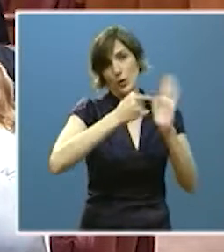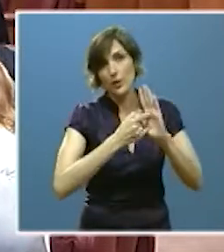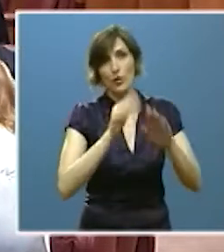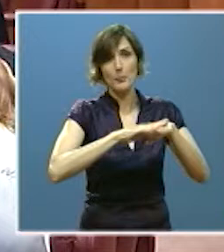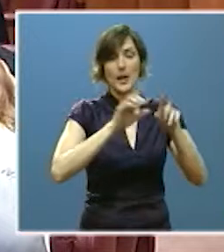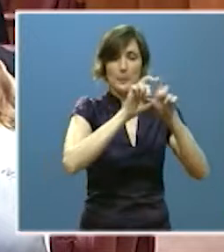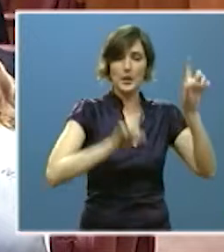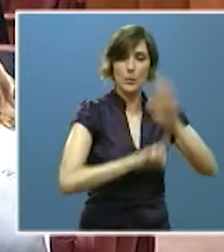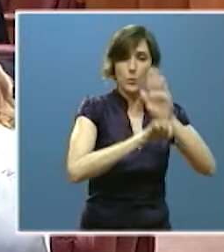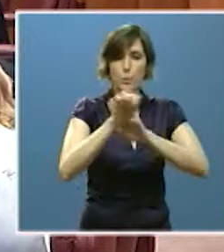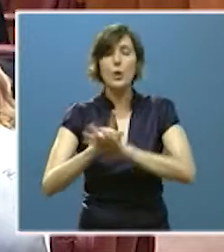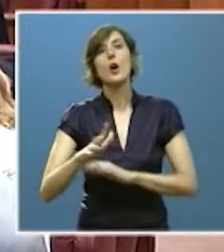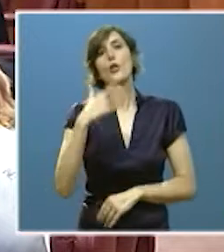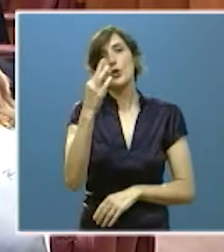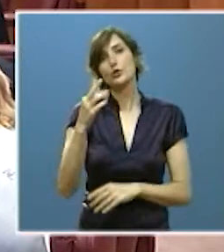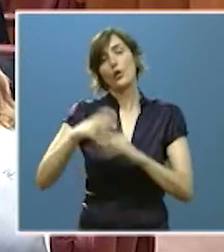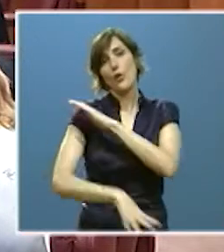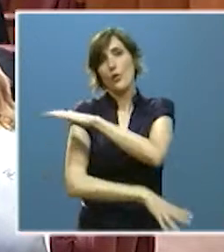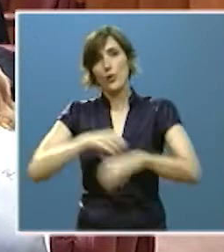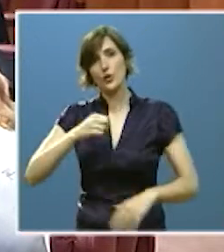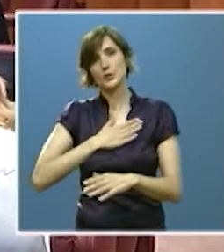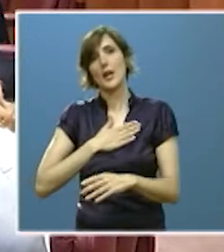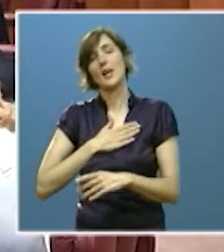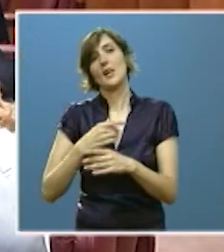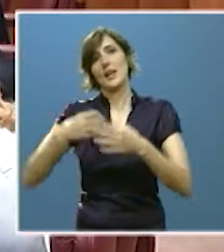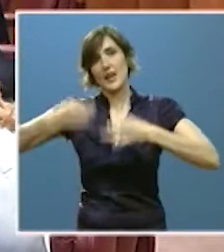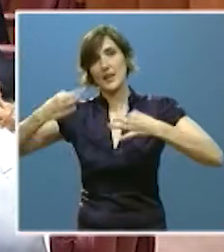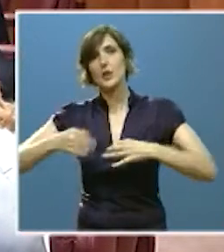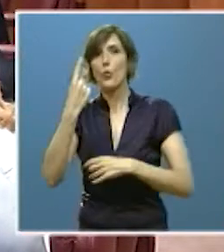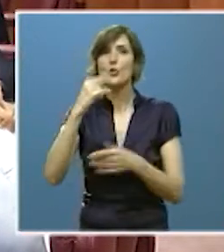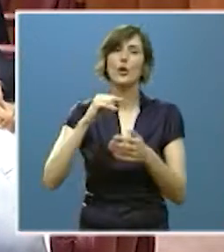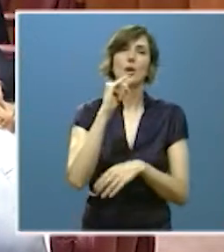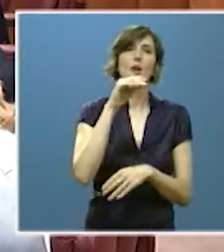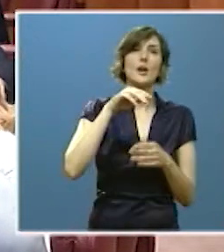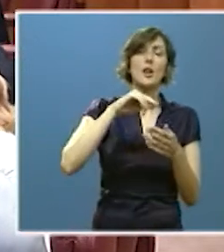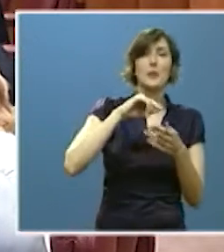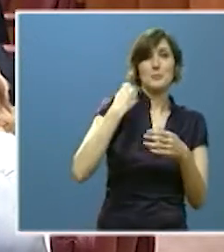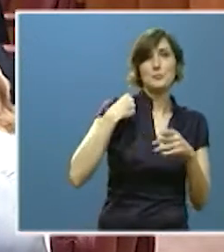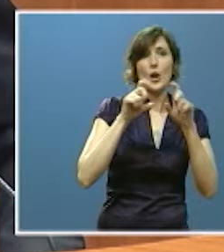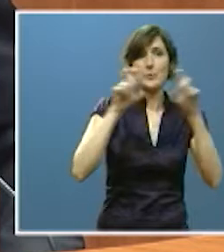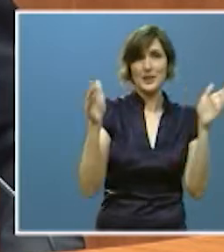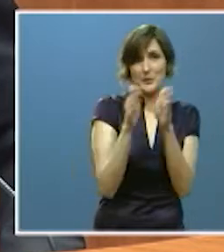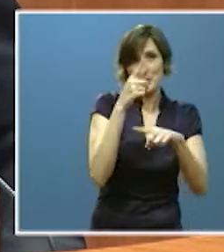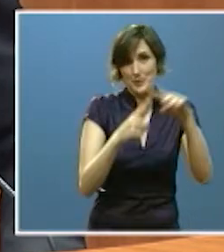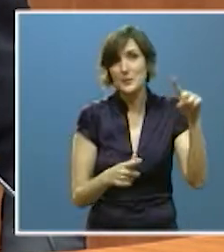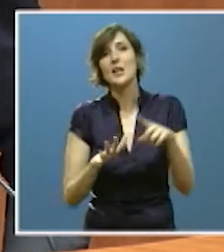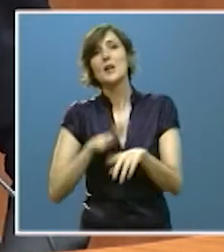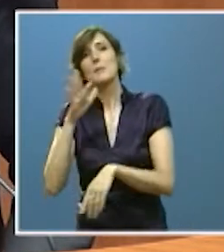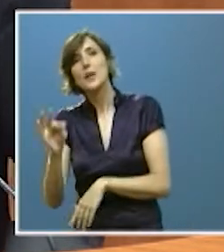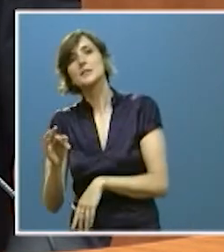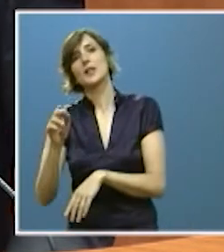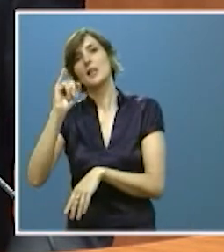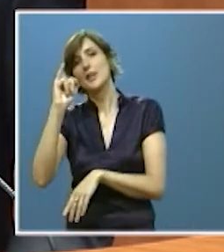empresarial. Y dos fondos de garantía, uno para crecimiento de pymes y otro de apoyo a la I+.D, dotados con 90 millones de euros,